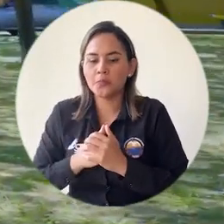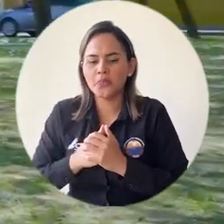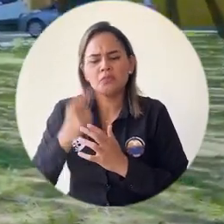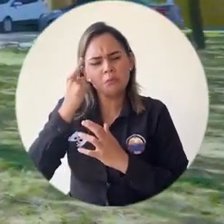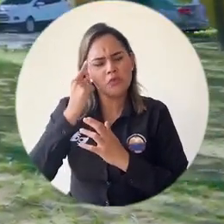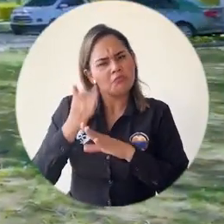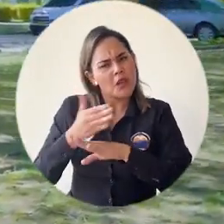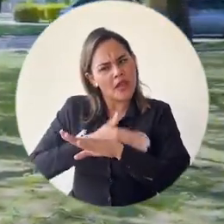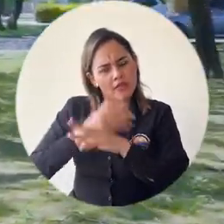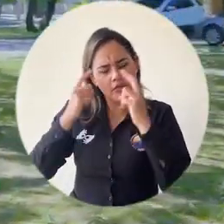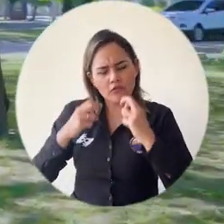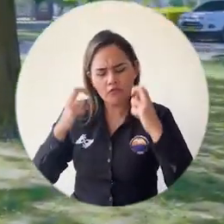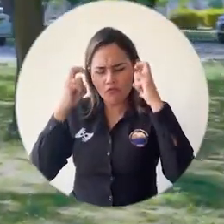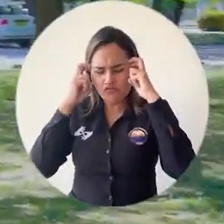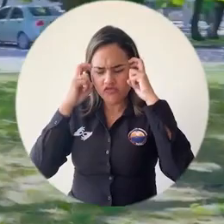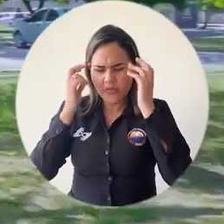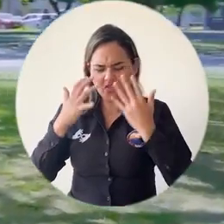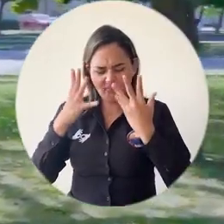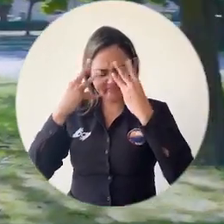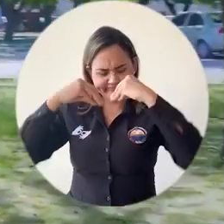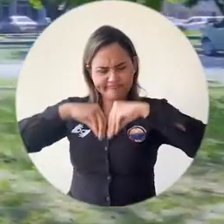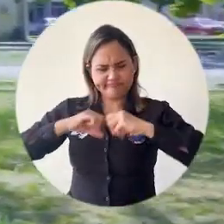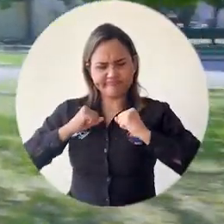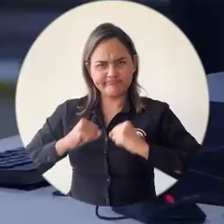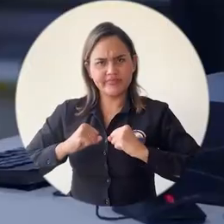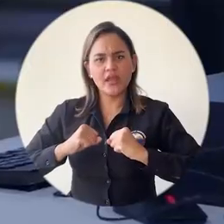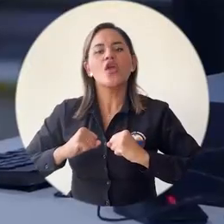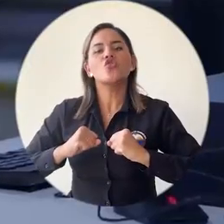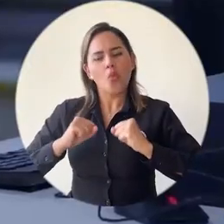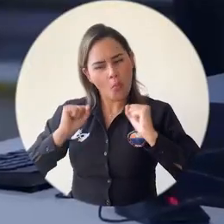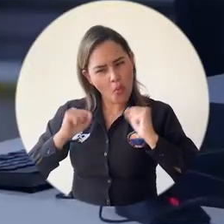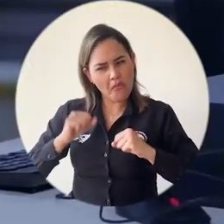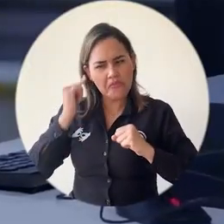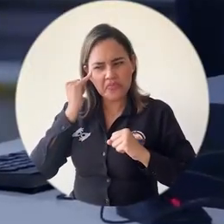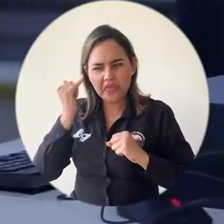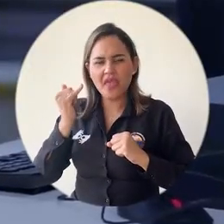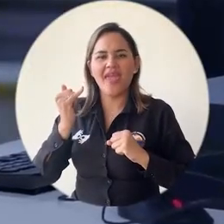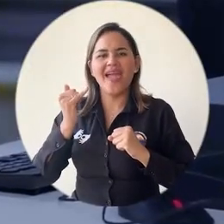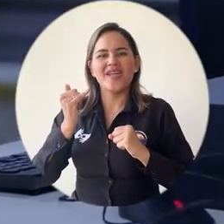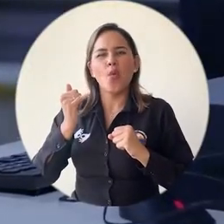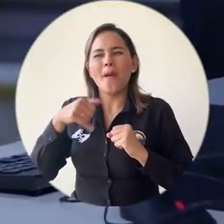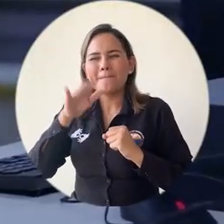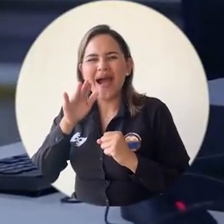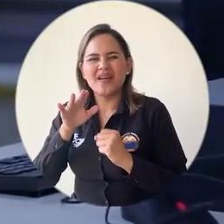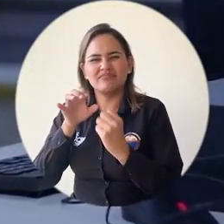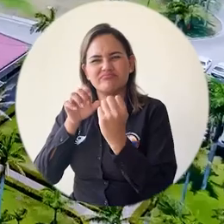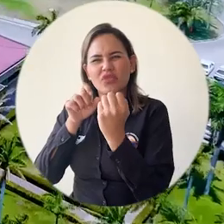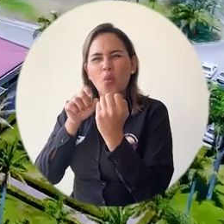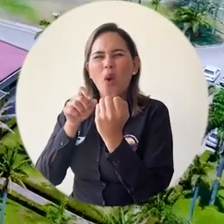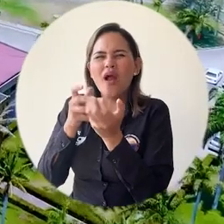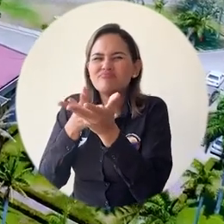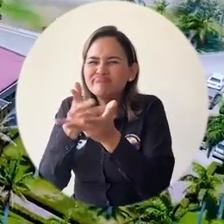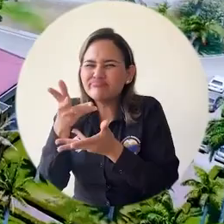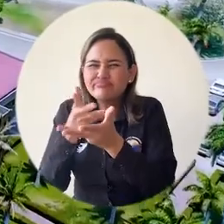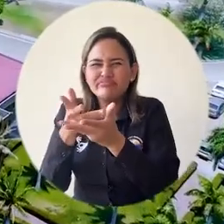fomentar talleres, tanto en la parte económica como en la parte social.